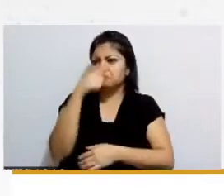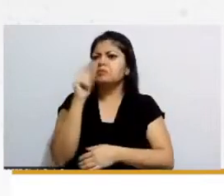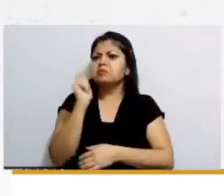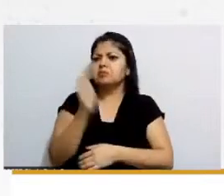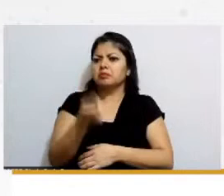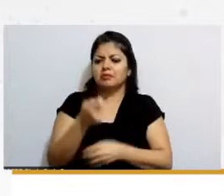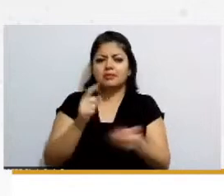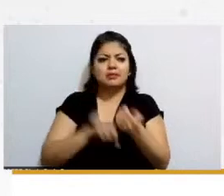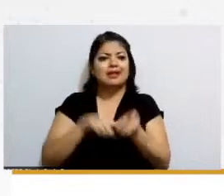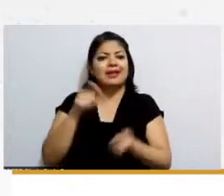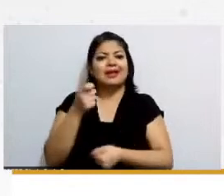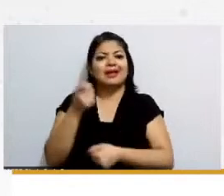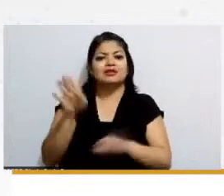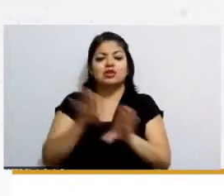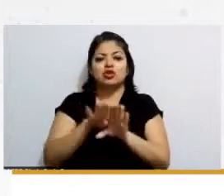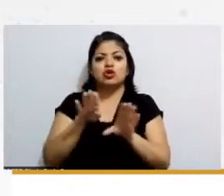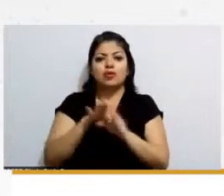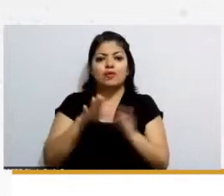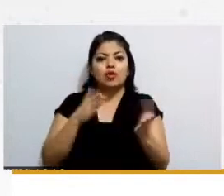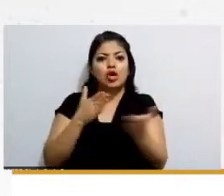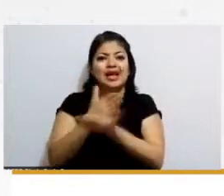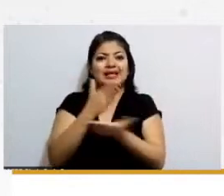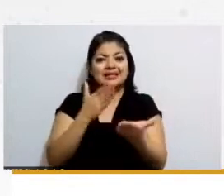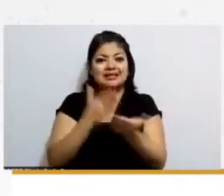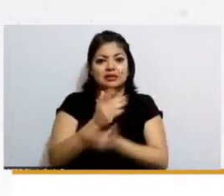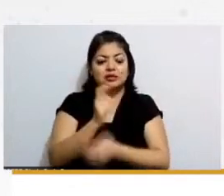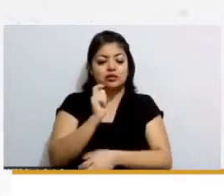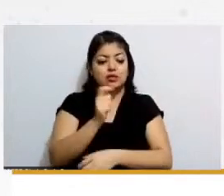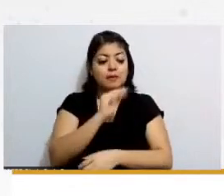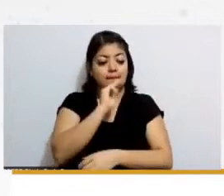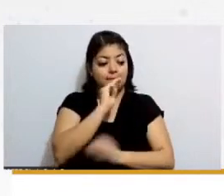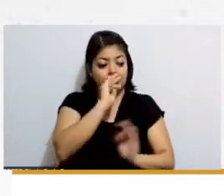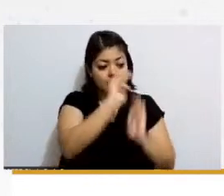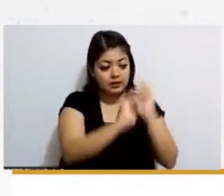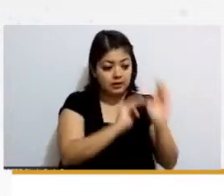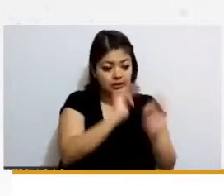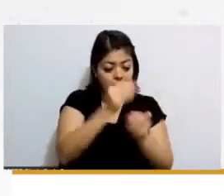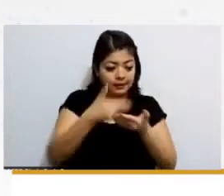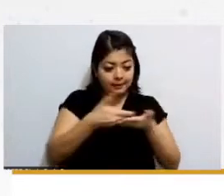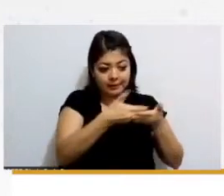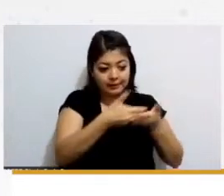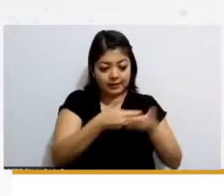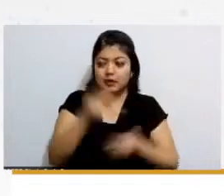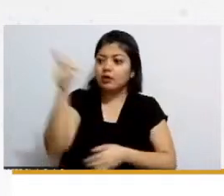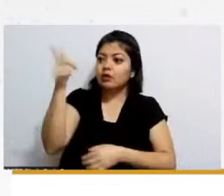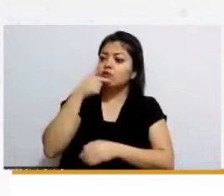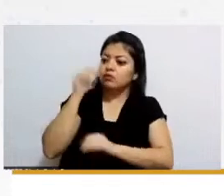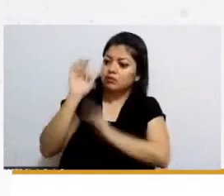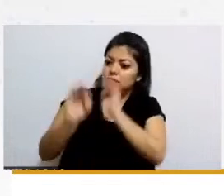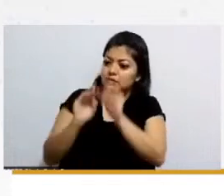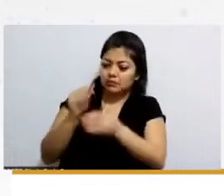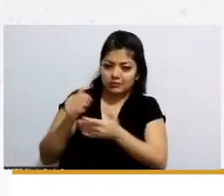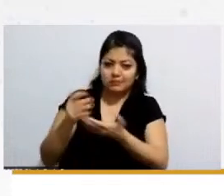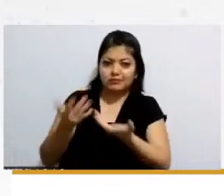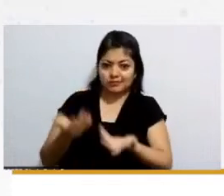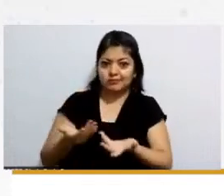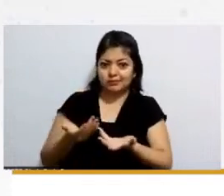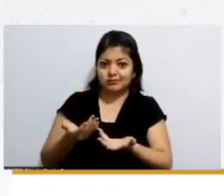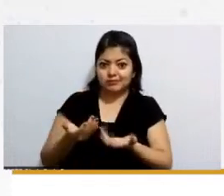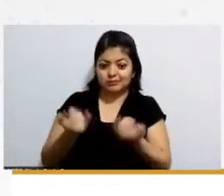acceso la mamá en su momento de cuidar el bebé y el papá en otro momento entonces creo que también esta dinámica pudiera